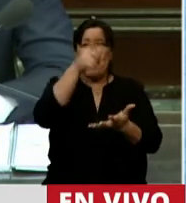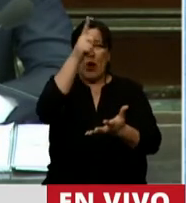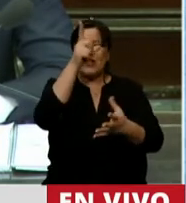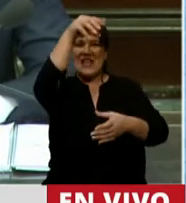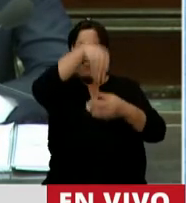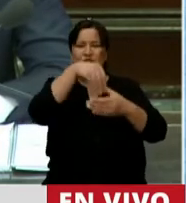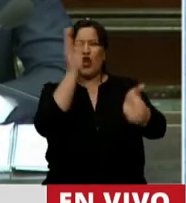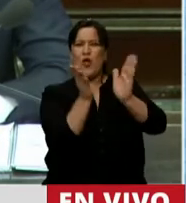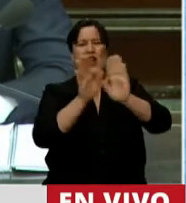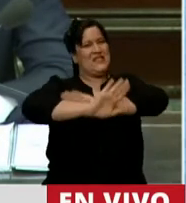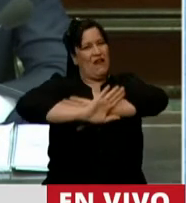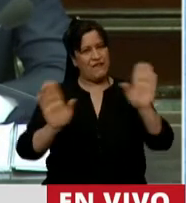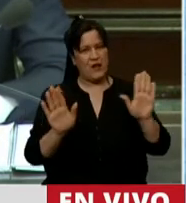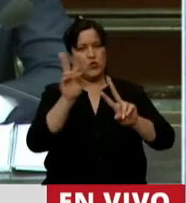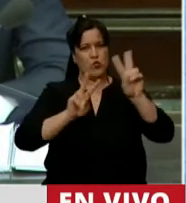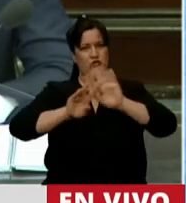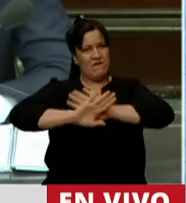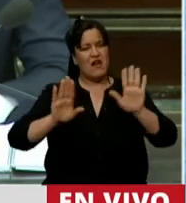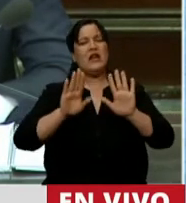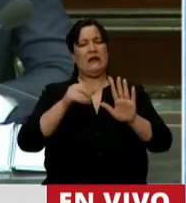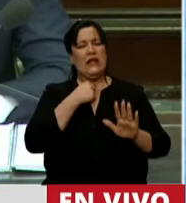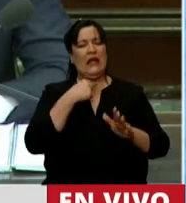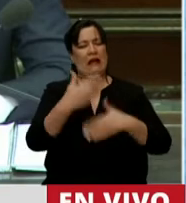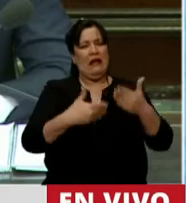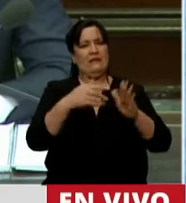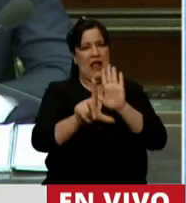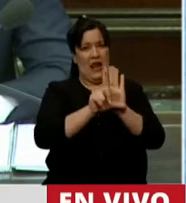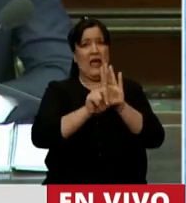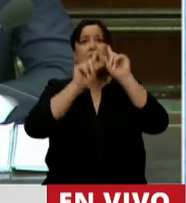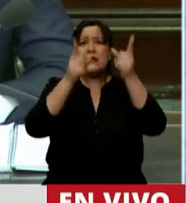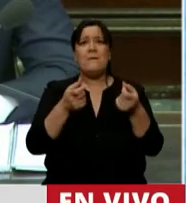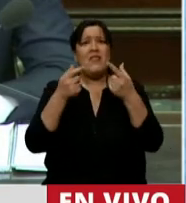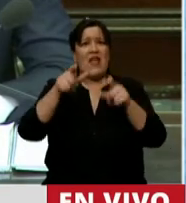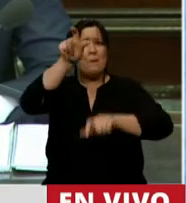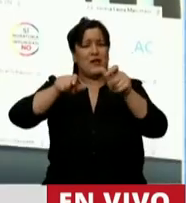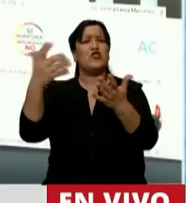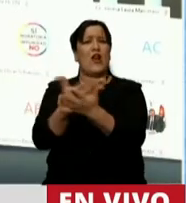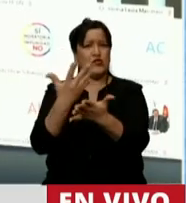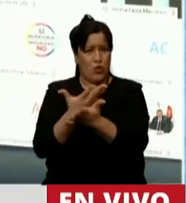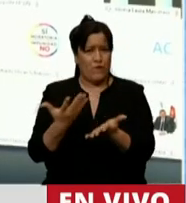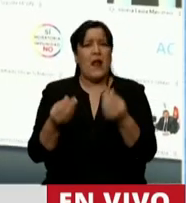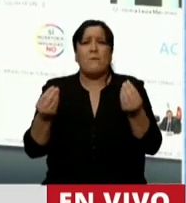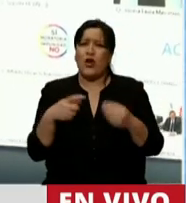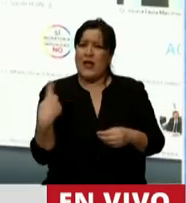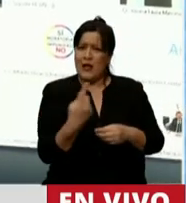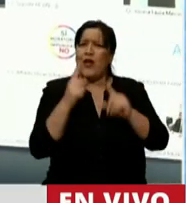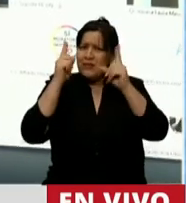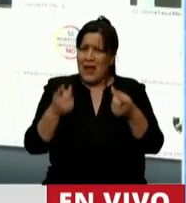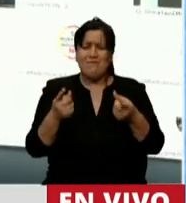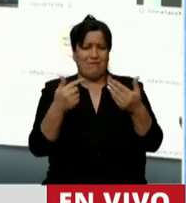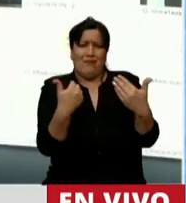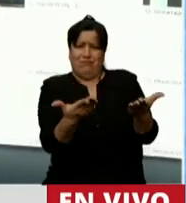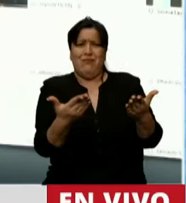la violencia institucional y que además pueda otorgar reparación a las víctimas, porque también nos sensibilizamos con esas madres